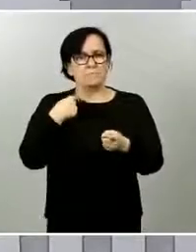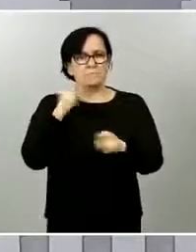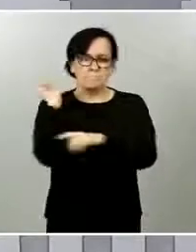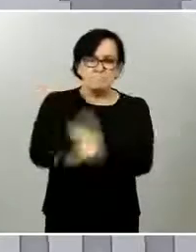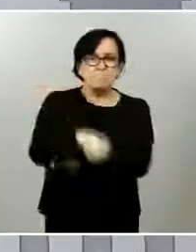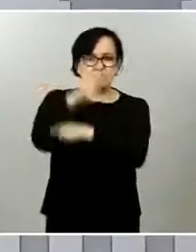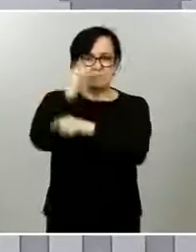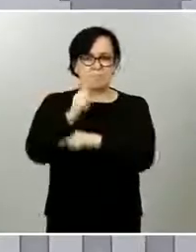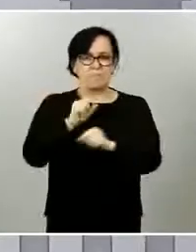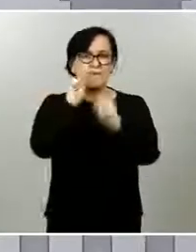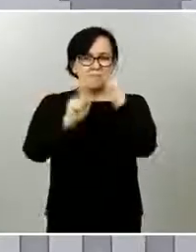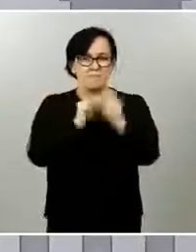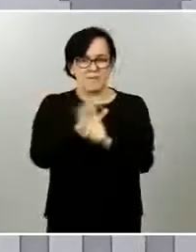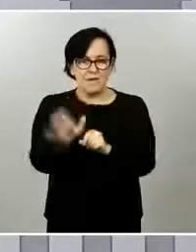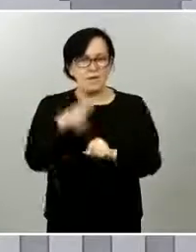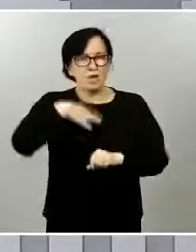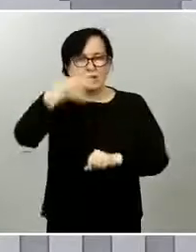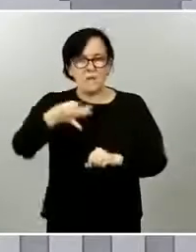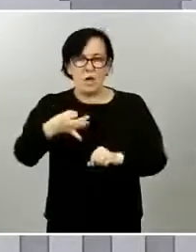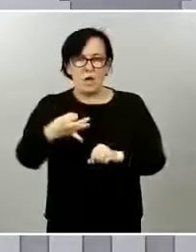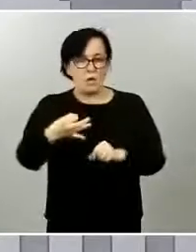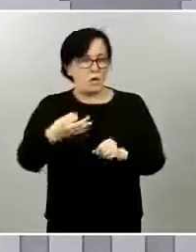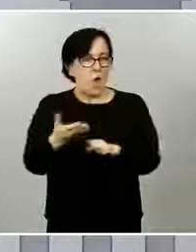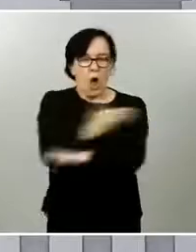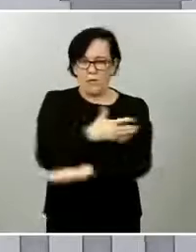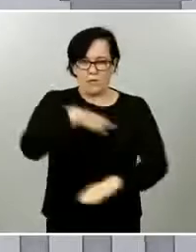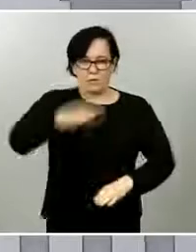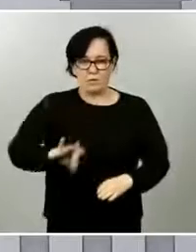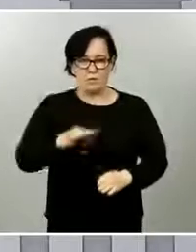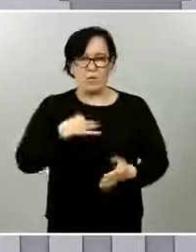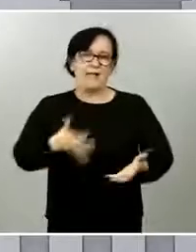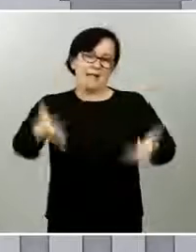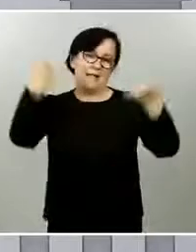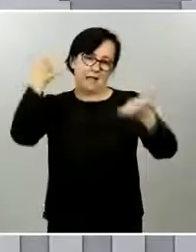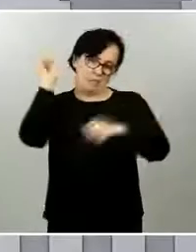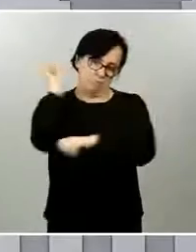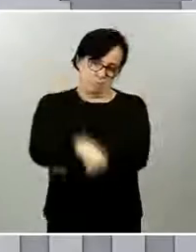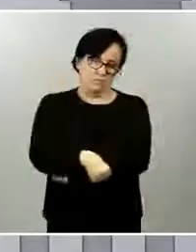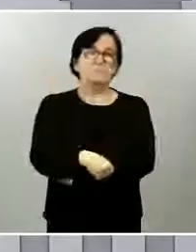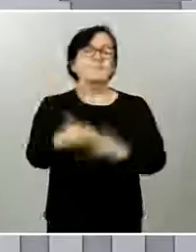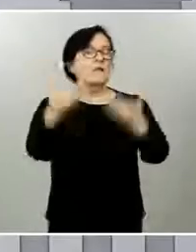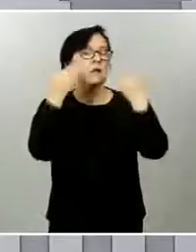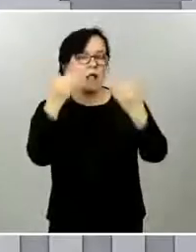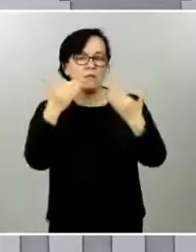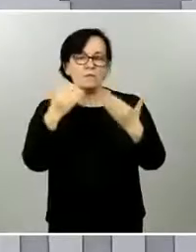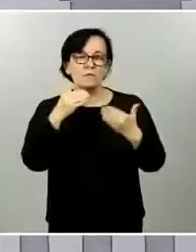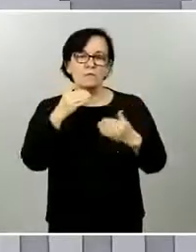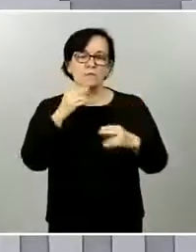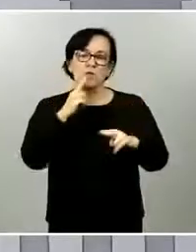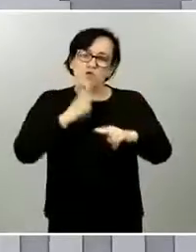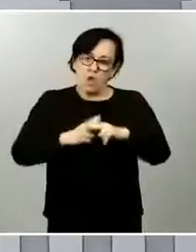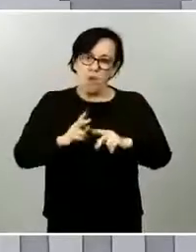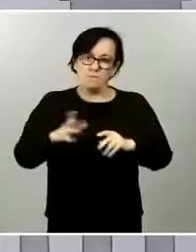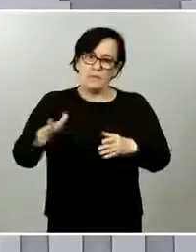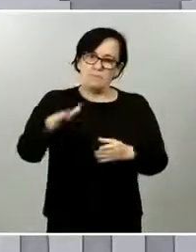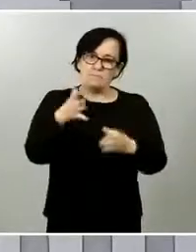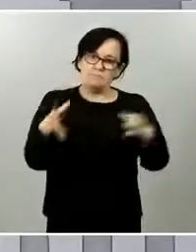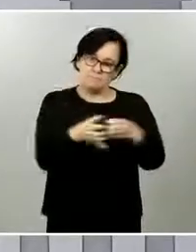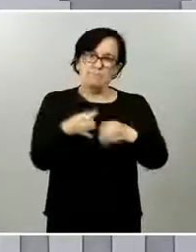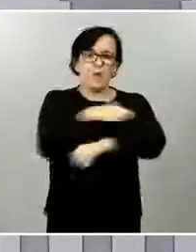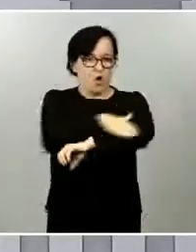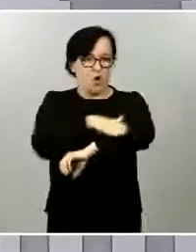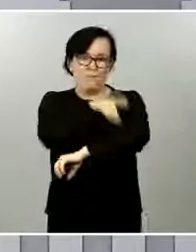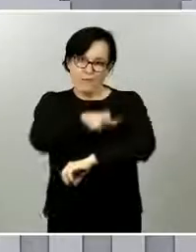mismos, ha supuesto y está suponiendo un elemento decisivo para que podamos poco a poco ir combatiendo este virus y,